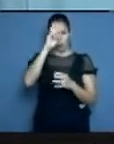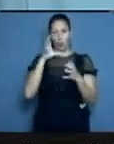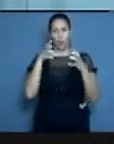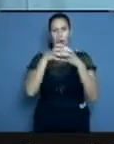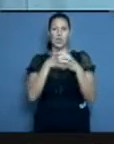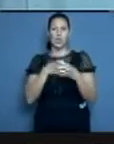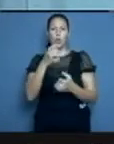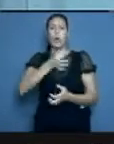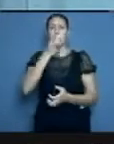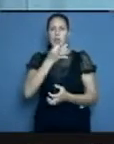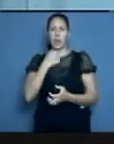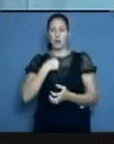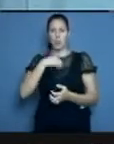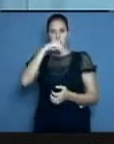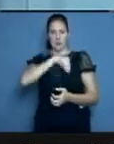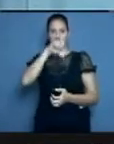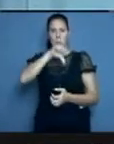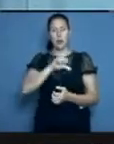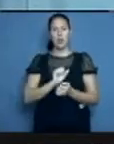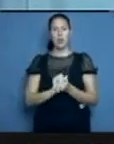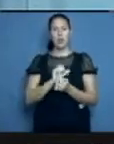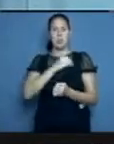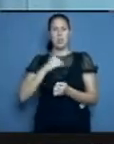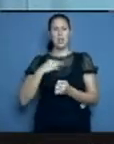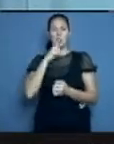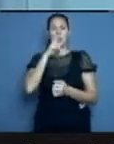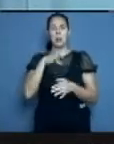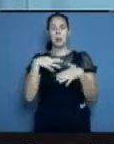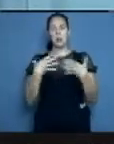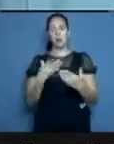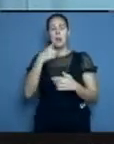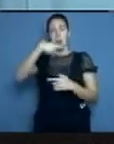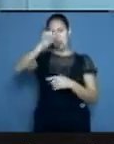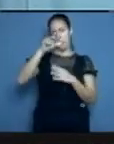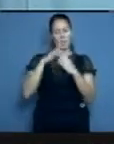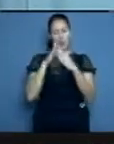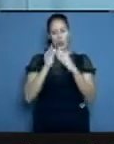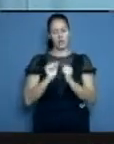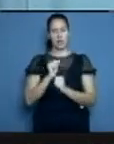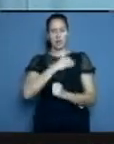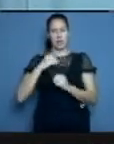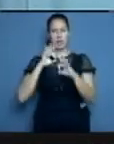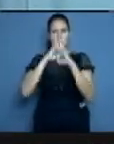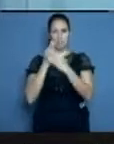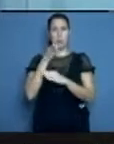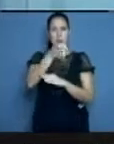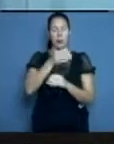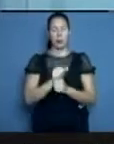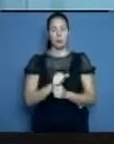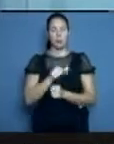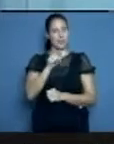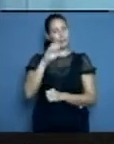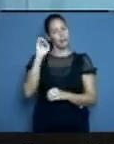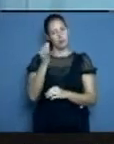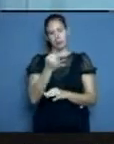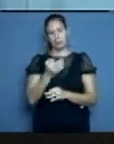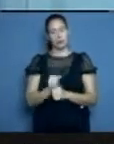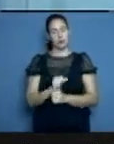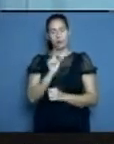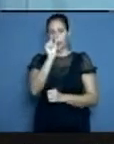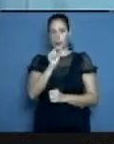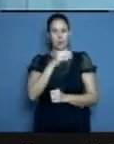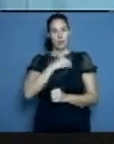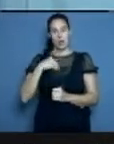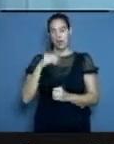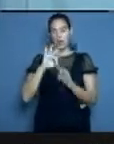síntomas, le dicen, vaya para su casa que el médico de la familia lo va a ver y el médico de la familia nunca va a verlo. Así no vamos a